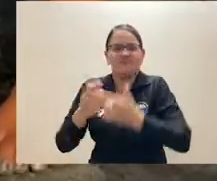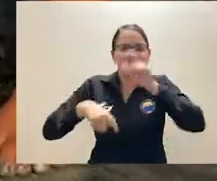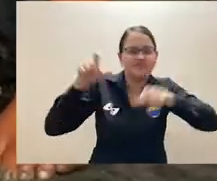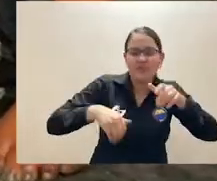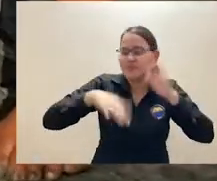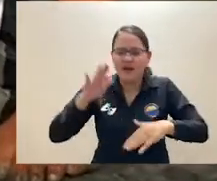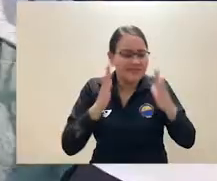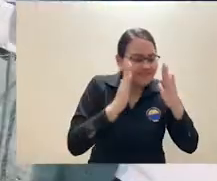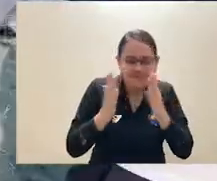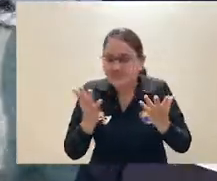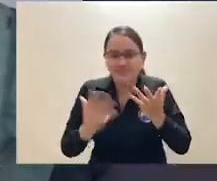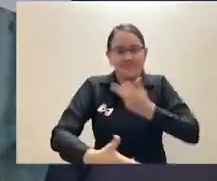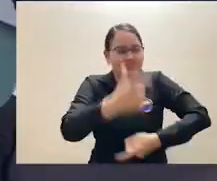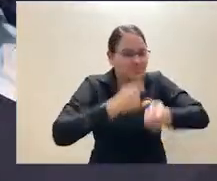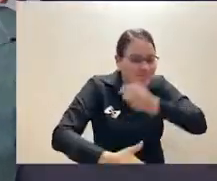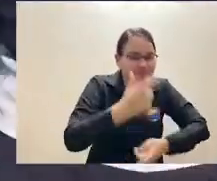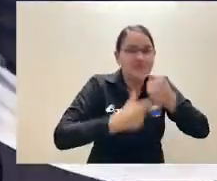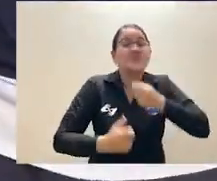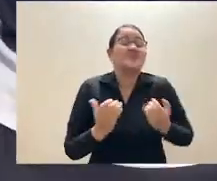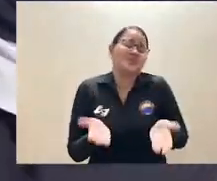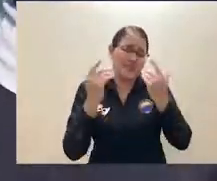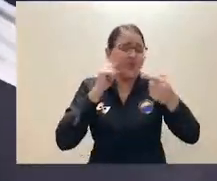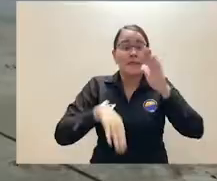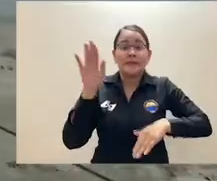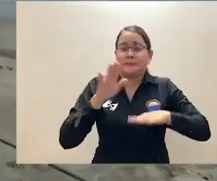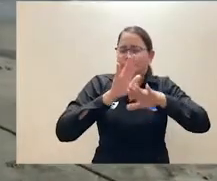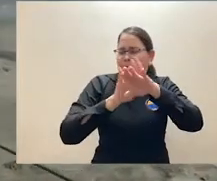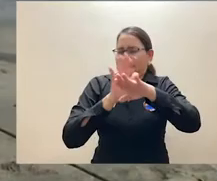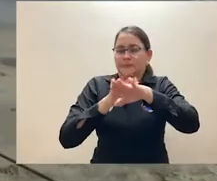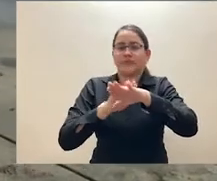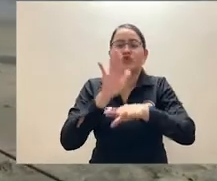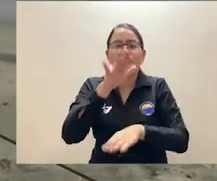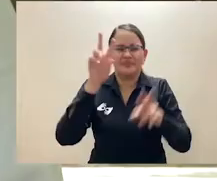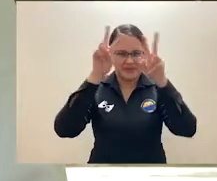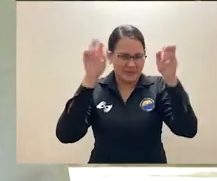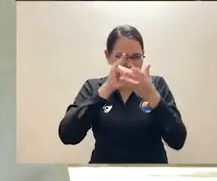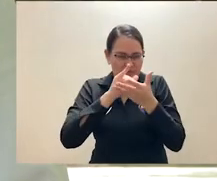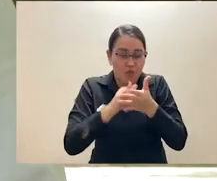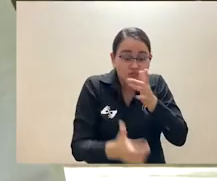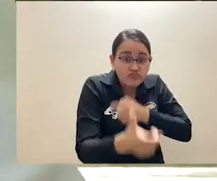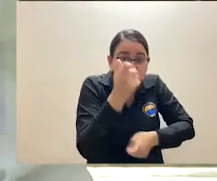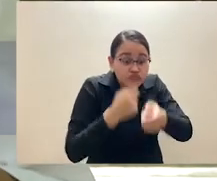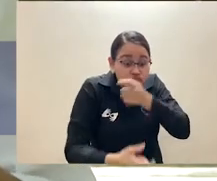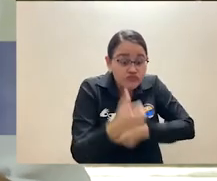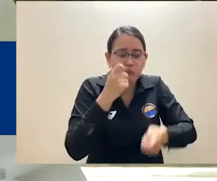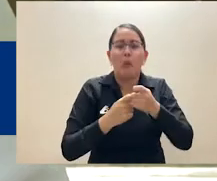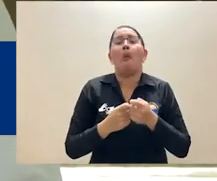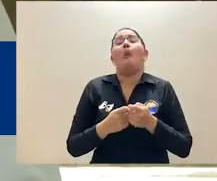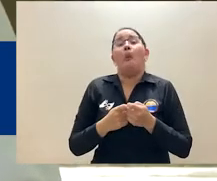los arrecifes en beneficio de las familias que derivan su sustento de esta actividad económica. El componente de